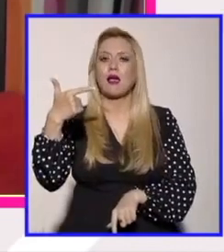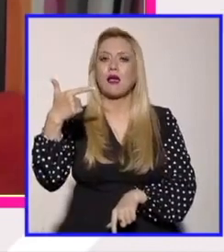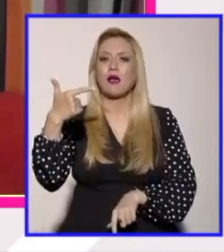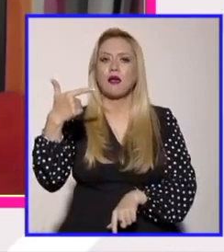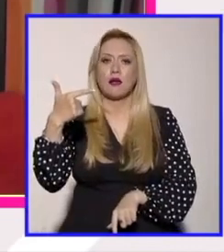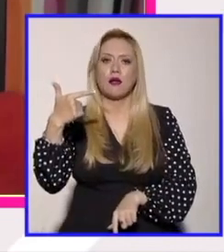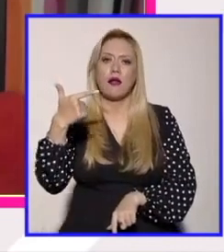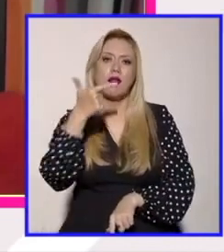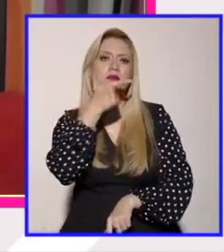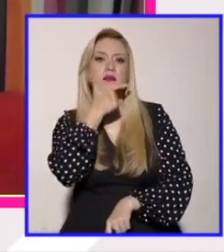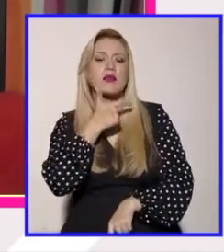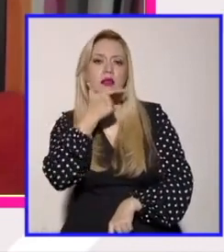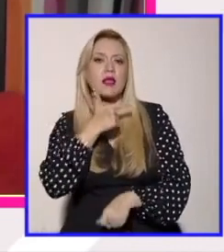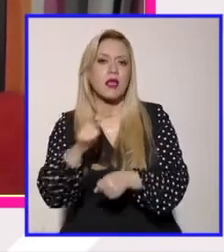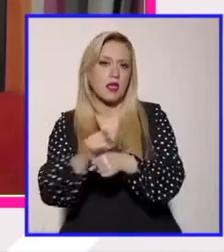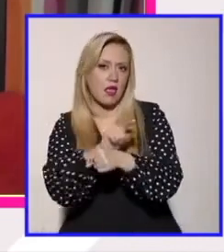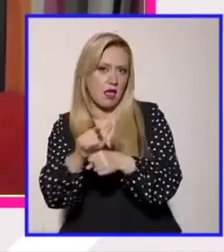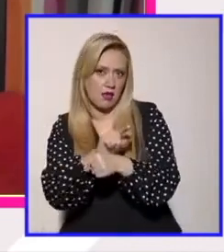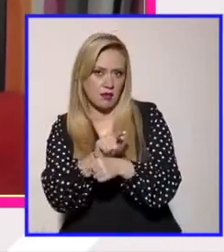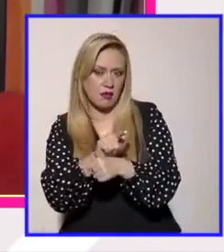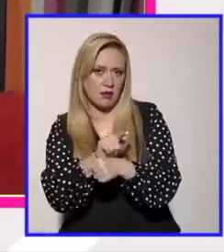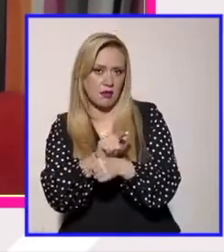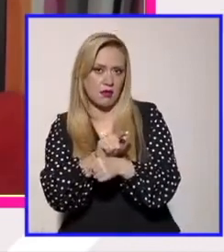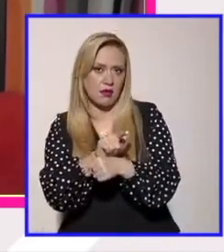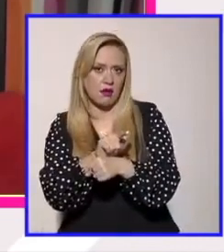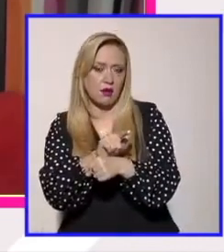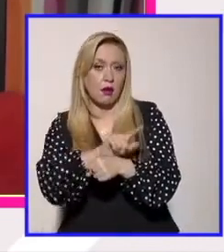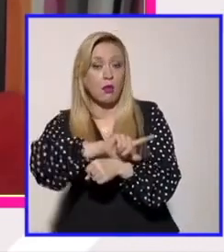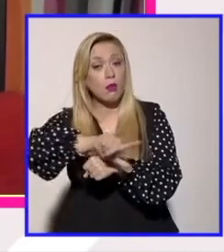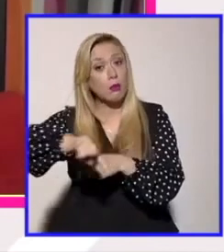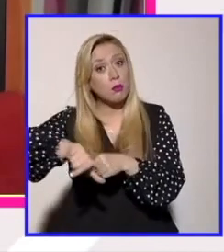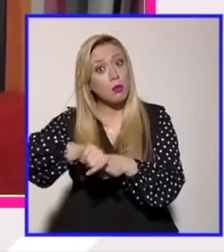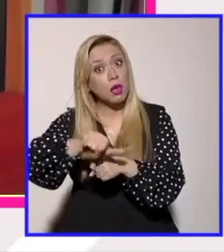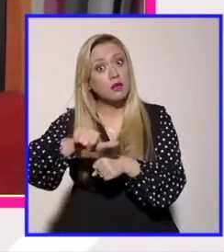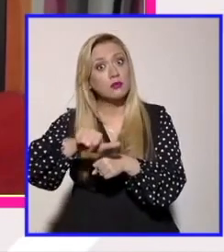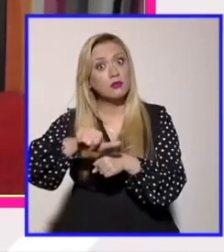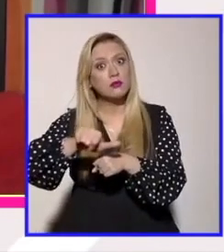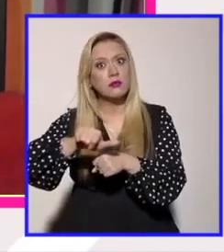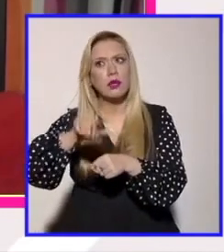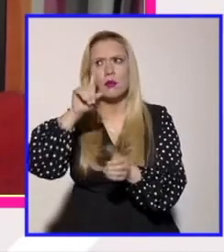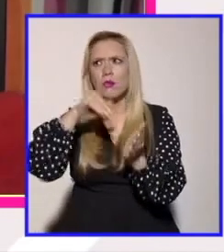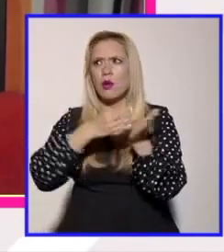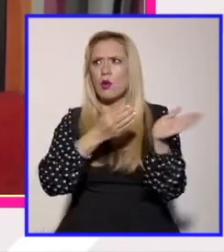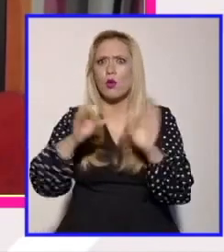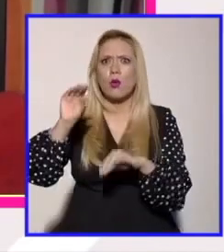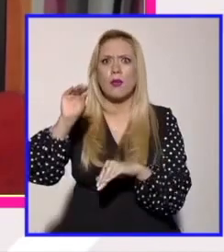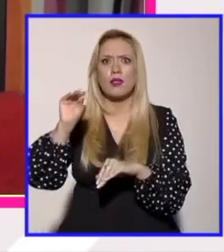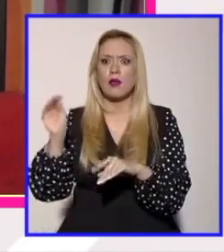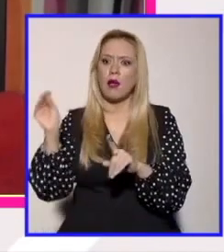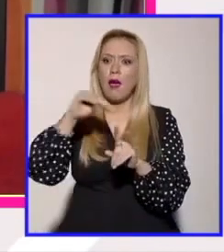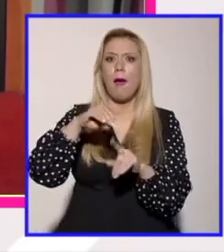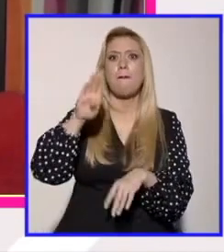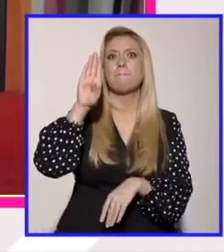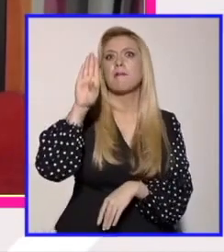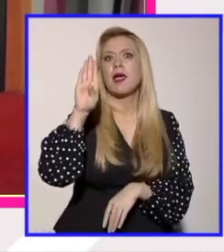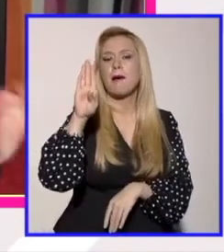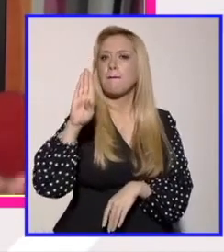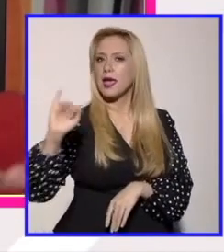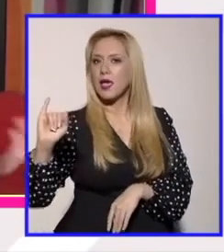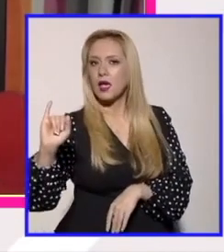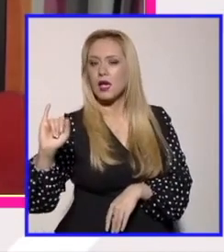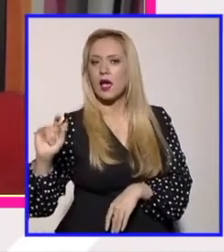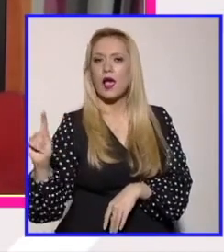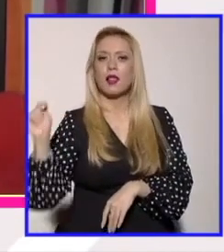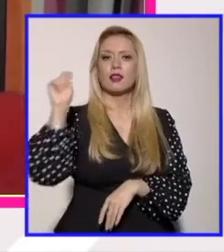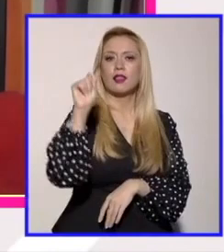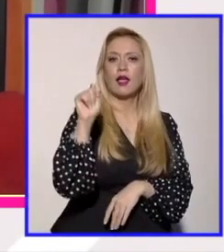era el espacio lesbico gay y que luego en los 90 aparece una B en los 2000 aparece una T y ahora está la